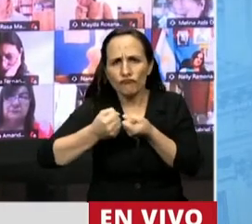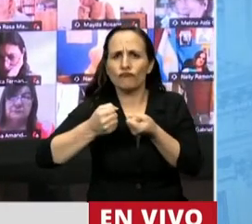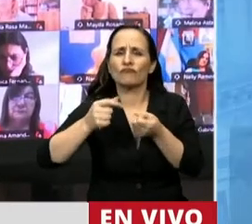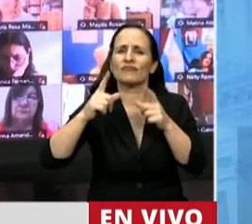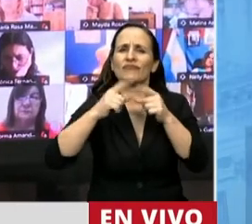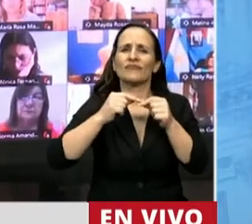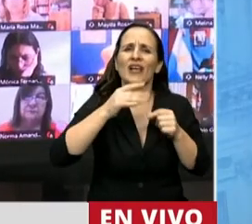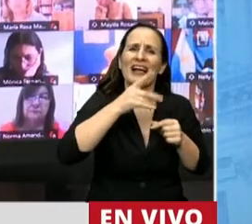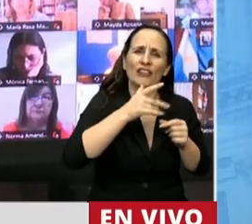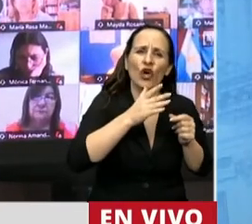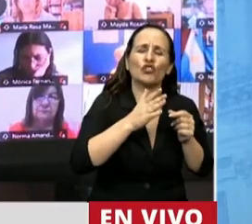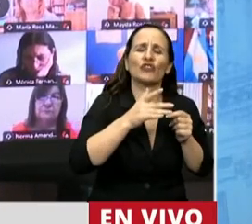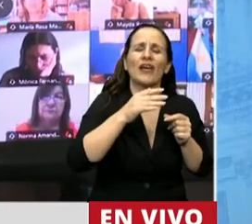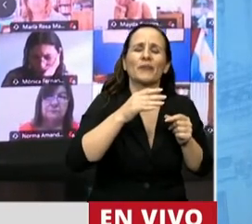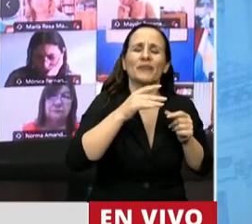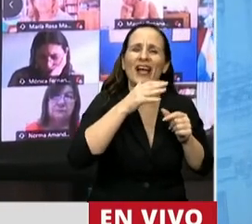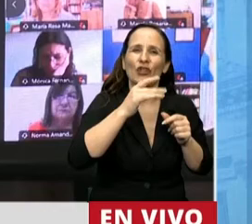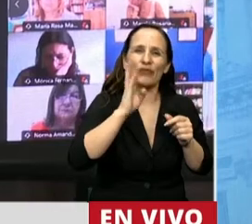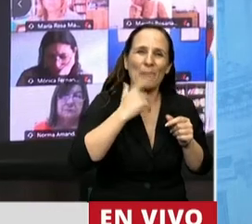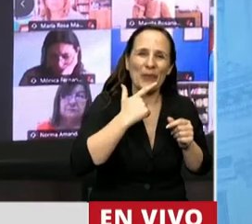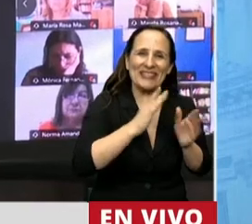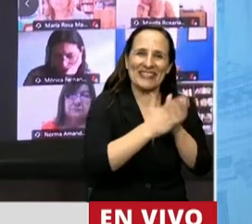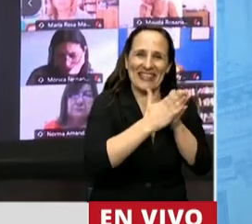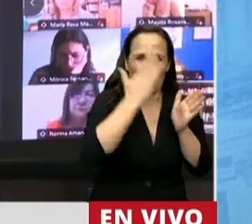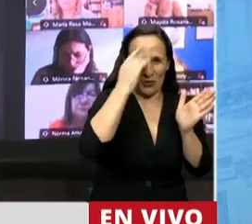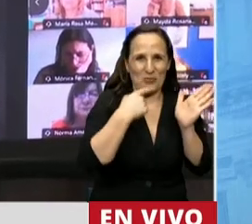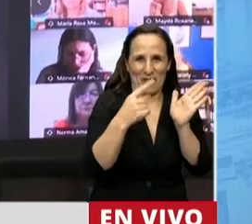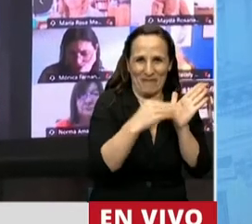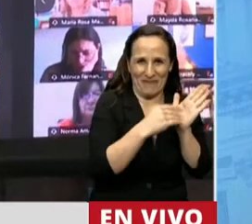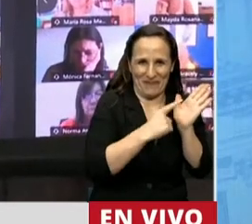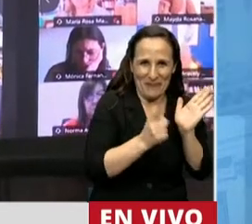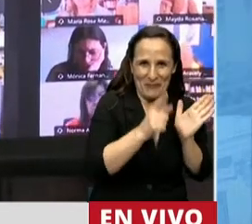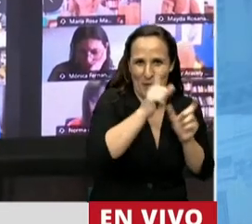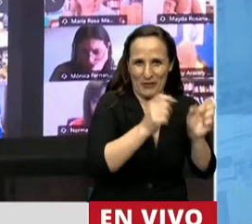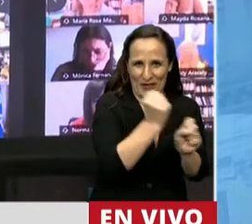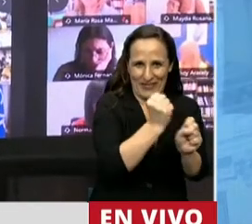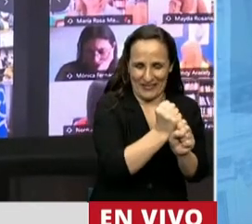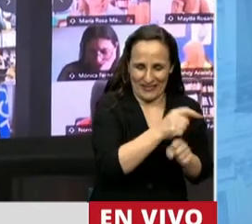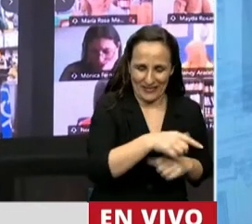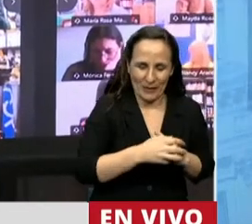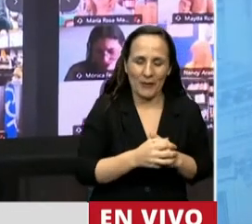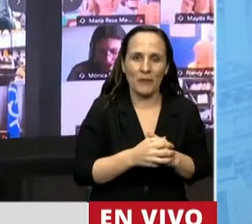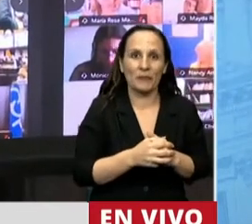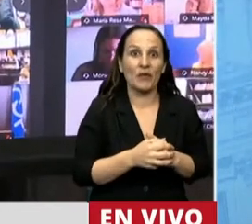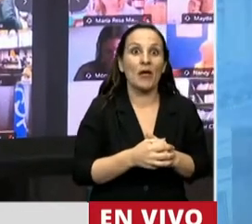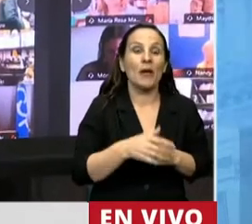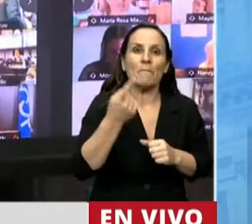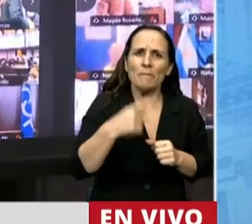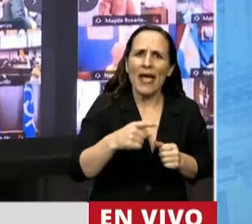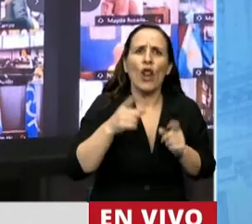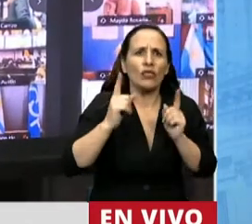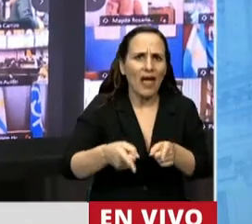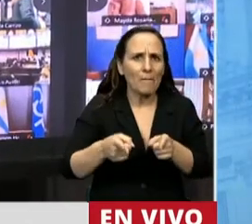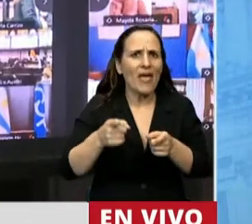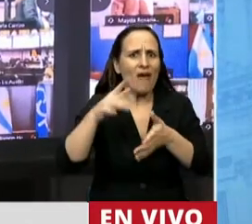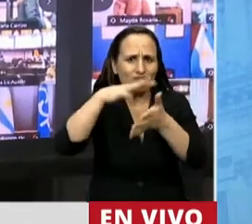artículo 14 bis de nuestra Constitución considera a los sujetos trabajadores. Pero además es la manera en que conceptualiza las figuras de violencia y de